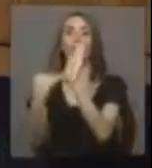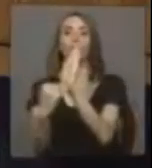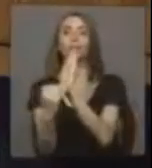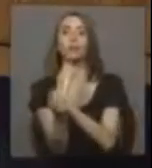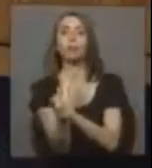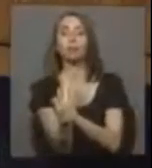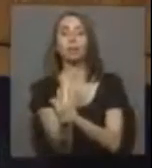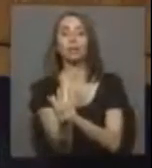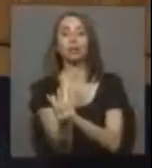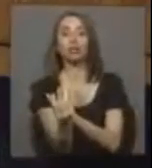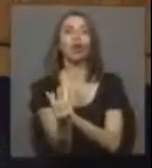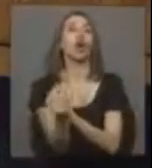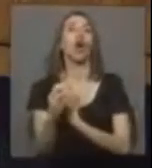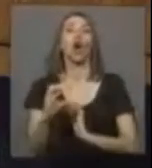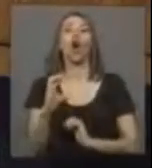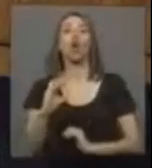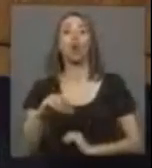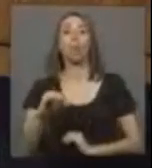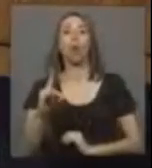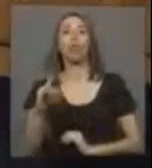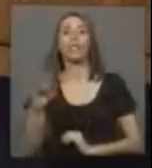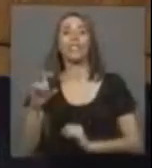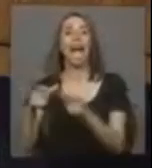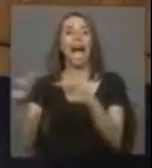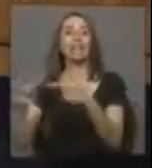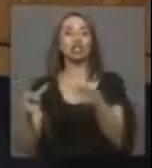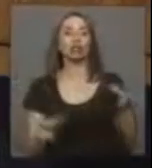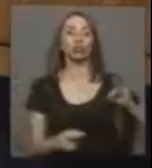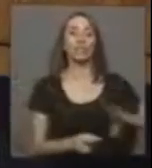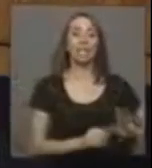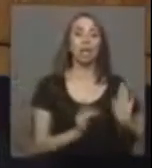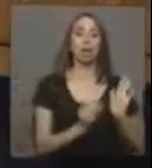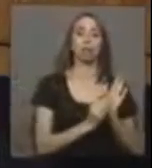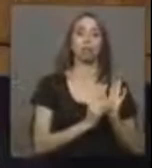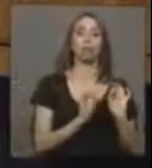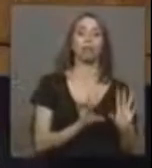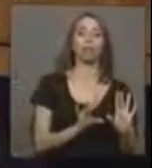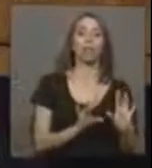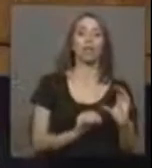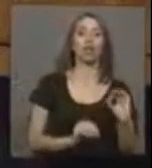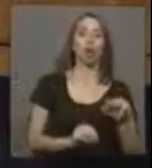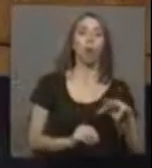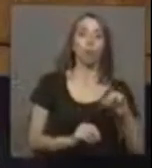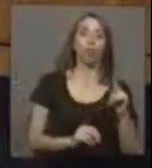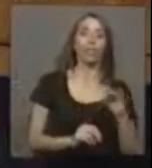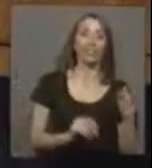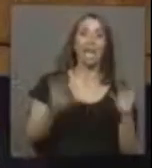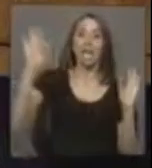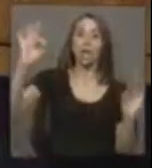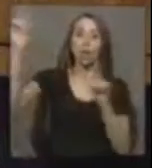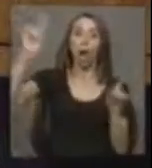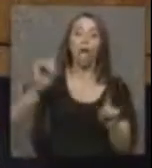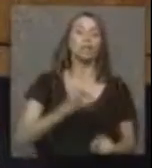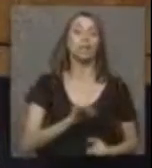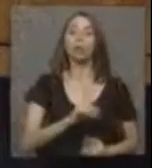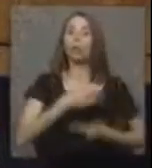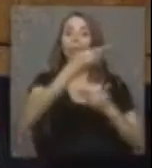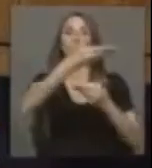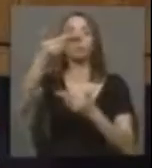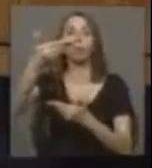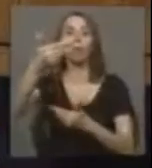el precio está de acuerdo con los commodities. Chile está fijado hoy día por los commodities. Y no tenemos exportación de leche.